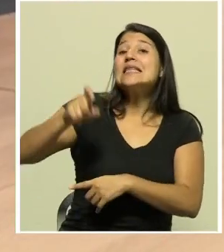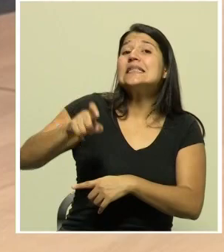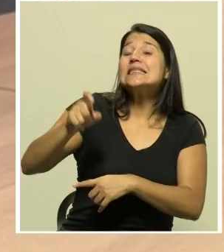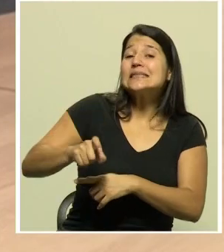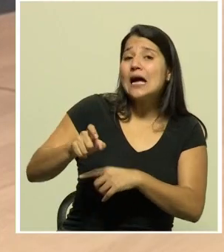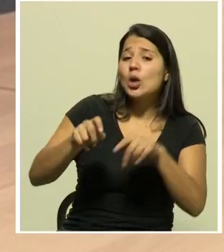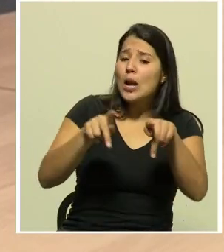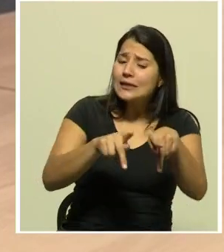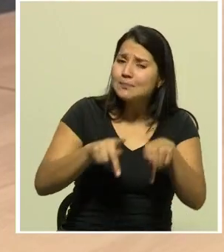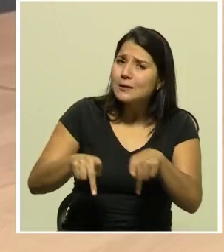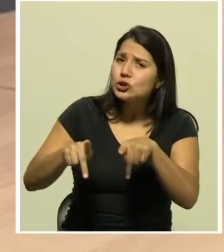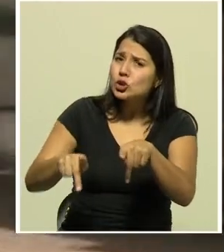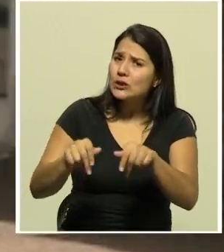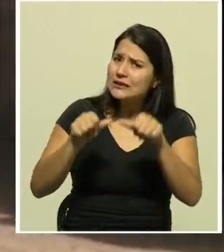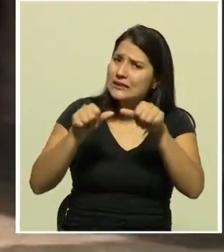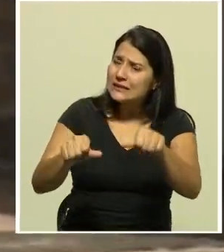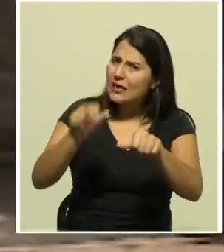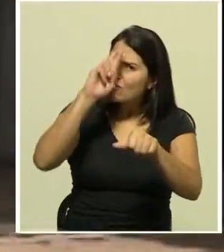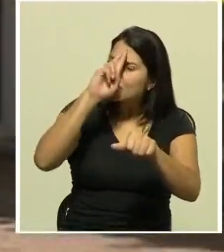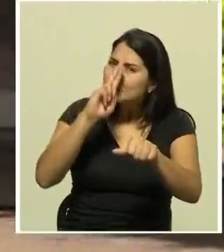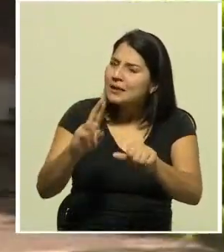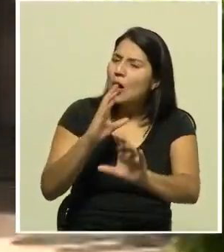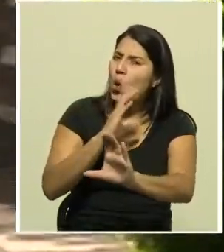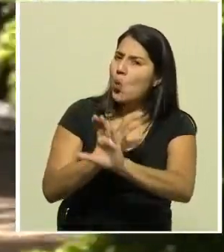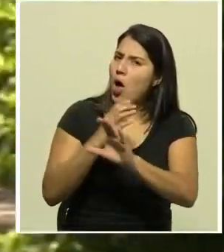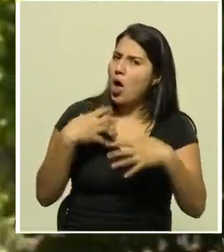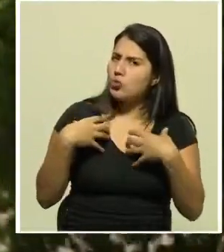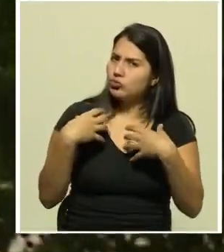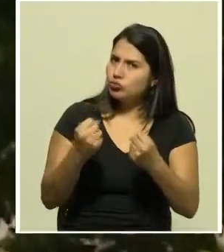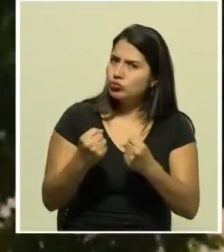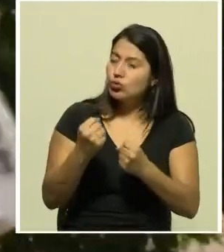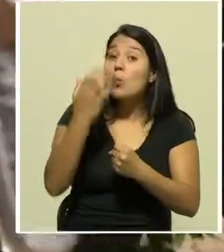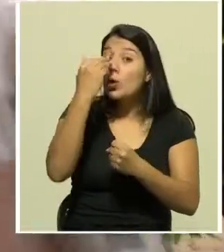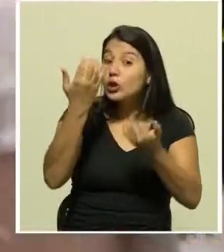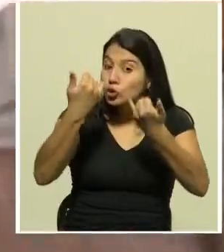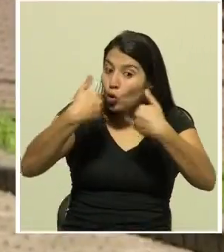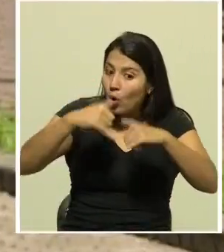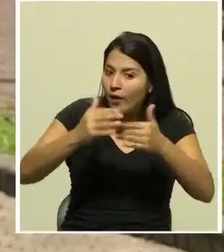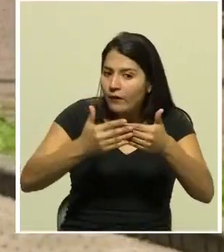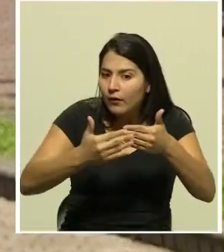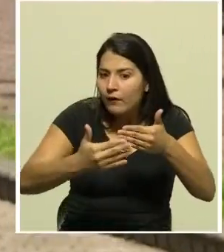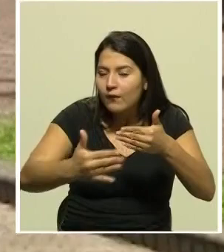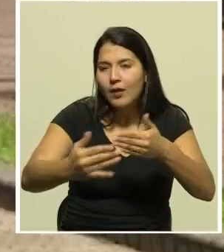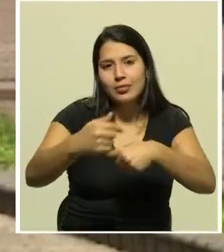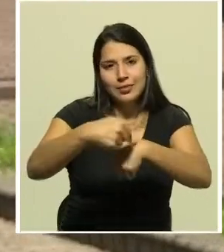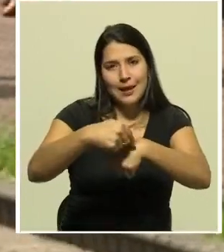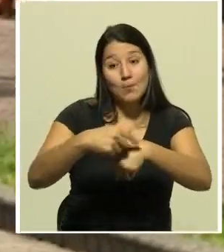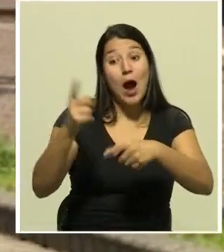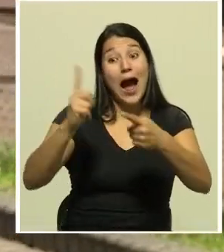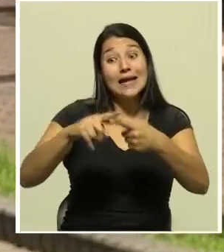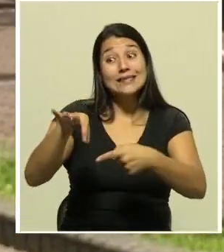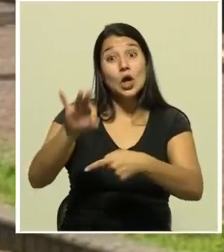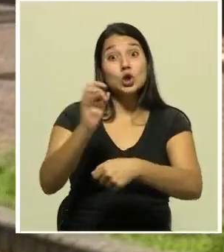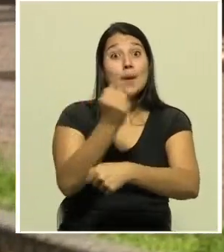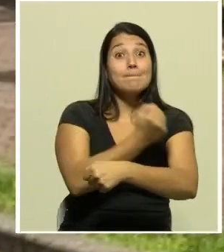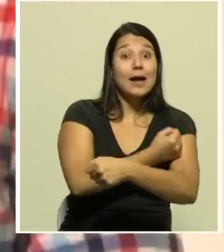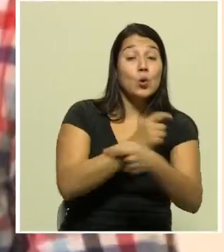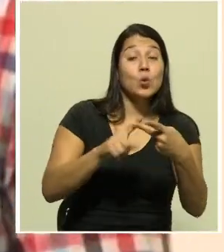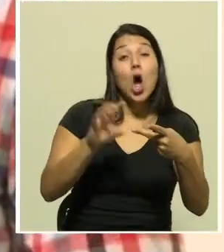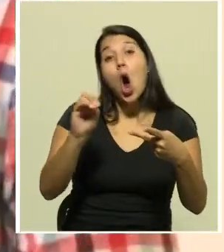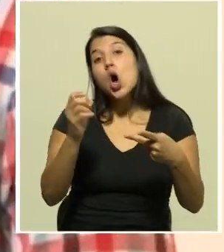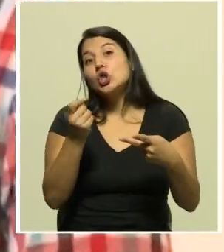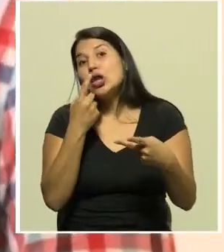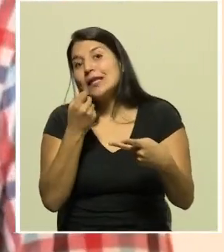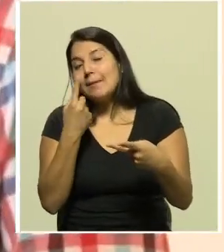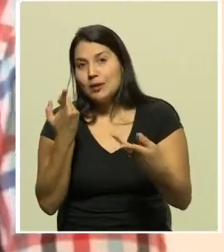población siga respetando las medidas de protección, pues aún falta camino que recorrer para encontrar una vacuna o tratamiento certero. El